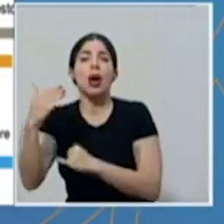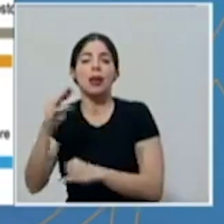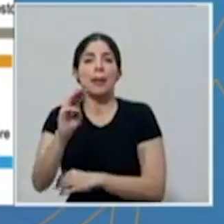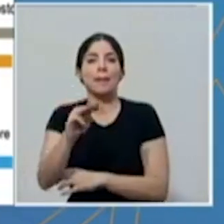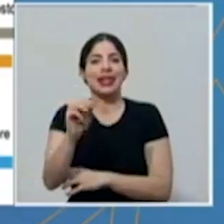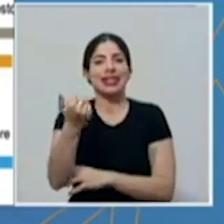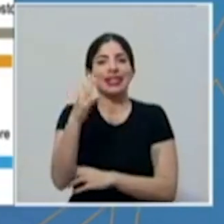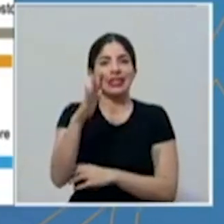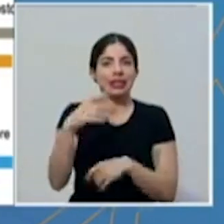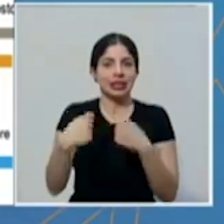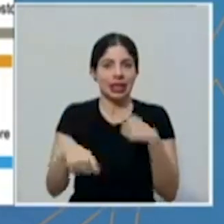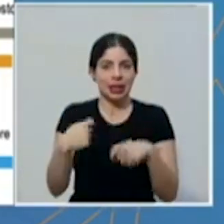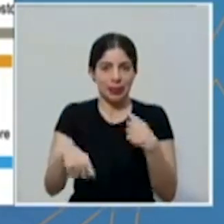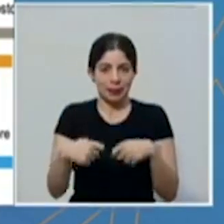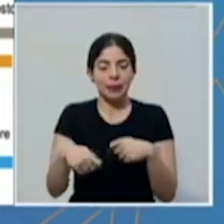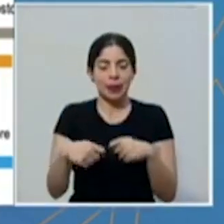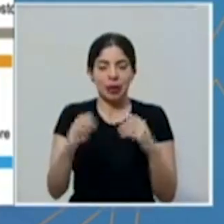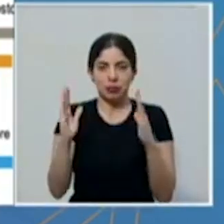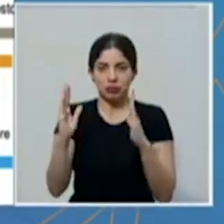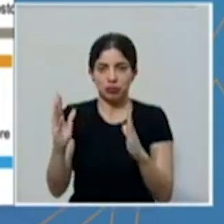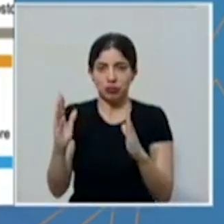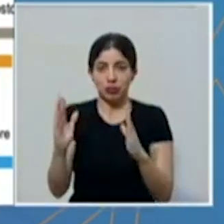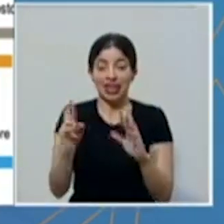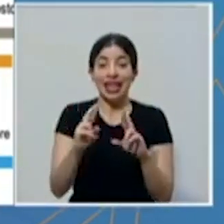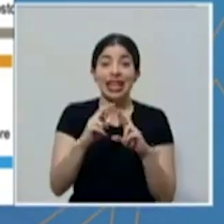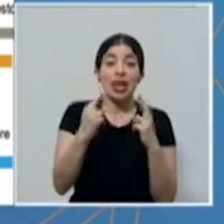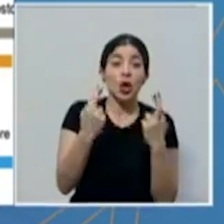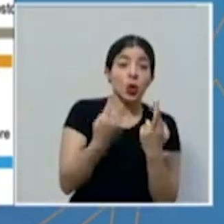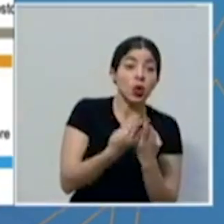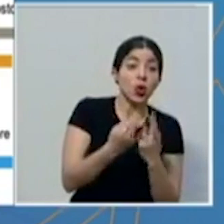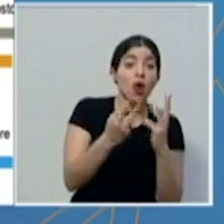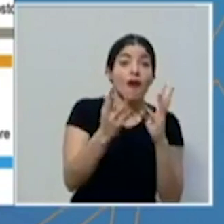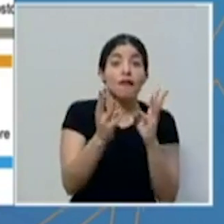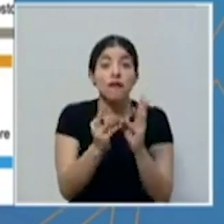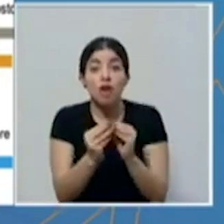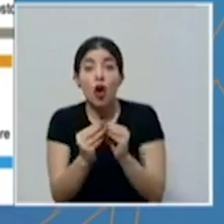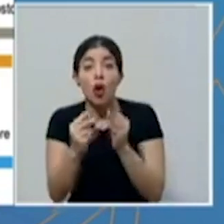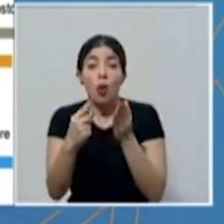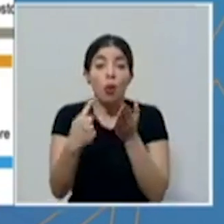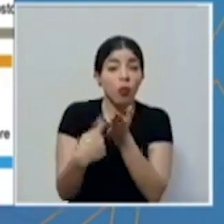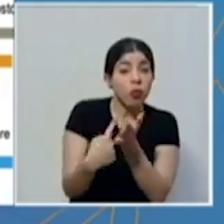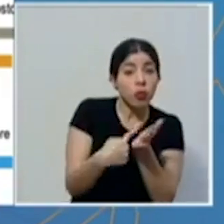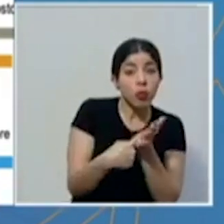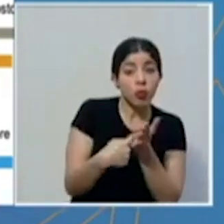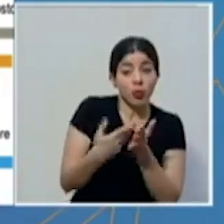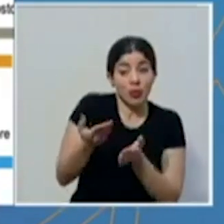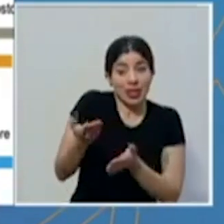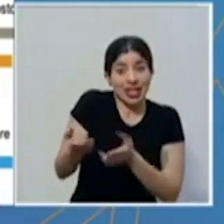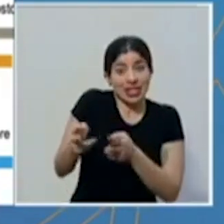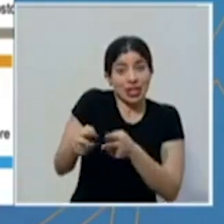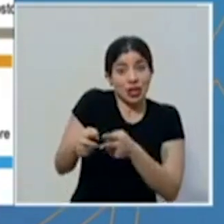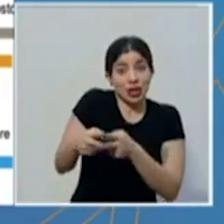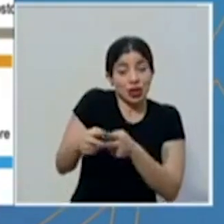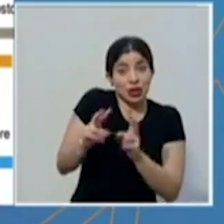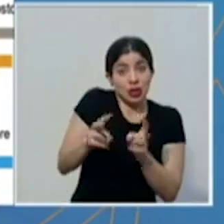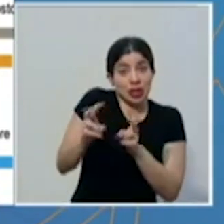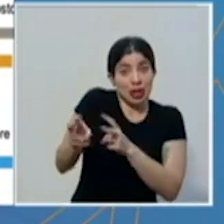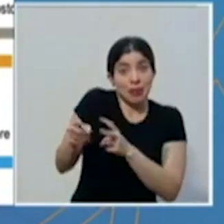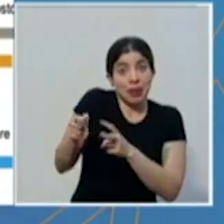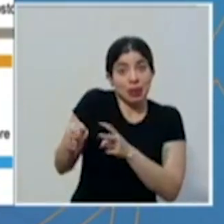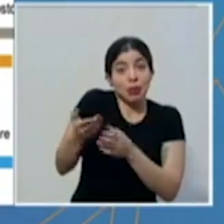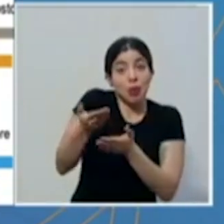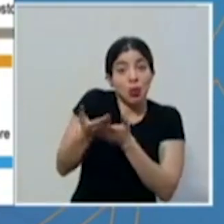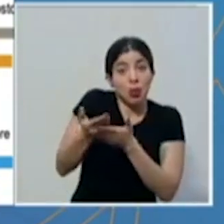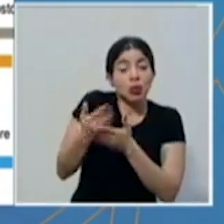15 de septiembre. Y las reuniones y foros de intercambio alrededor de lo que surja de esas propuestas se van a realizar